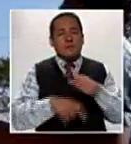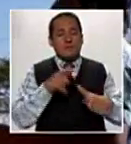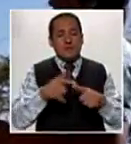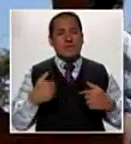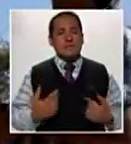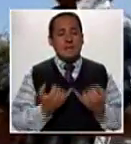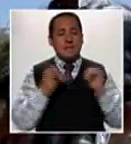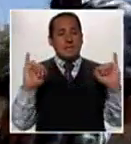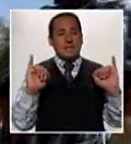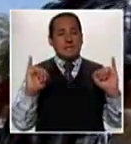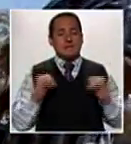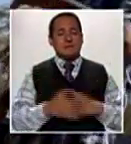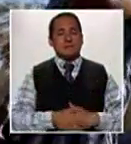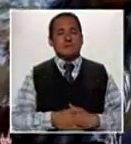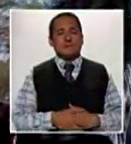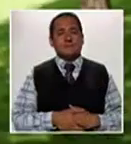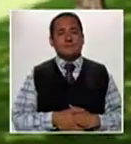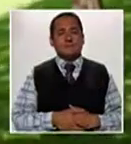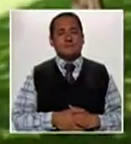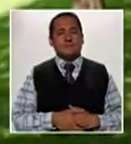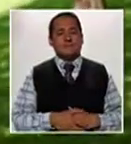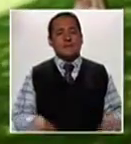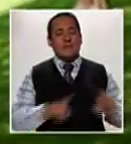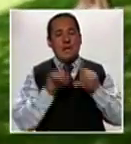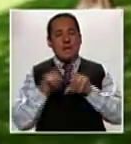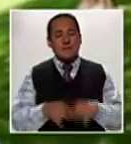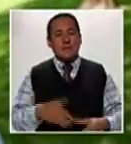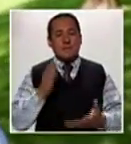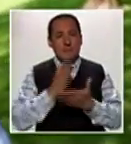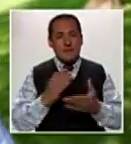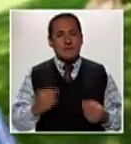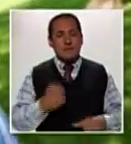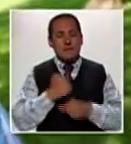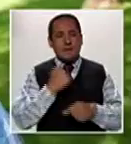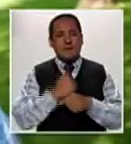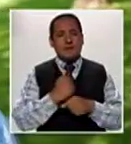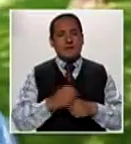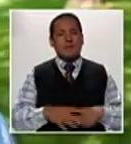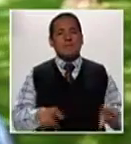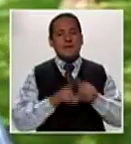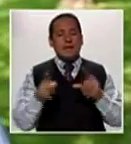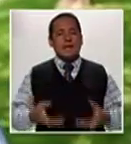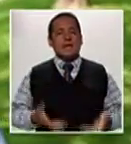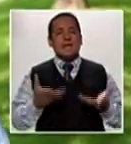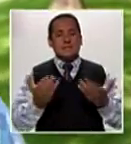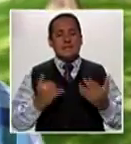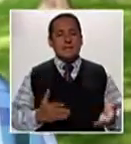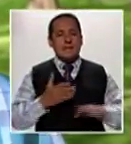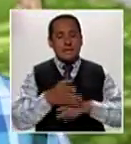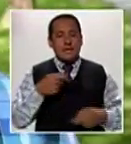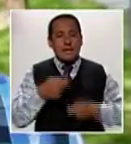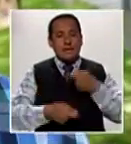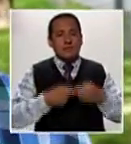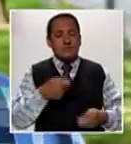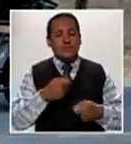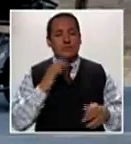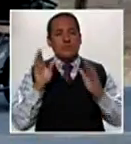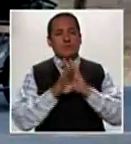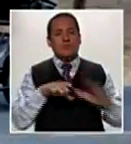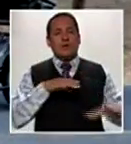personas sean totalmente independientes. Y a la par también funcionaría para que les dé ingresos